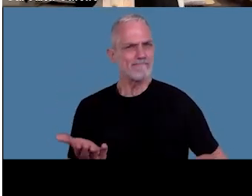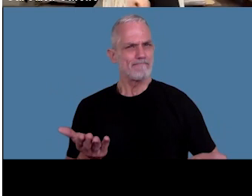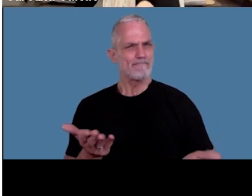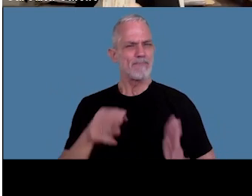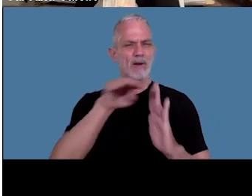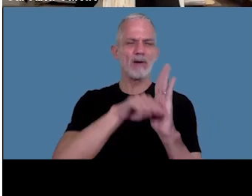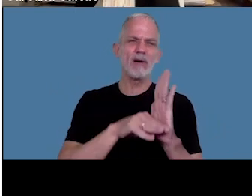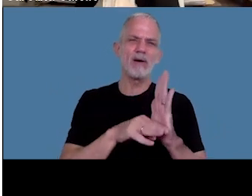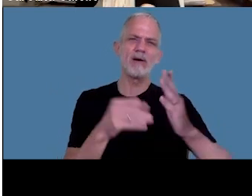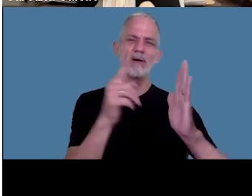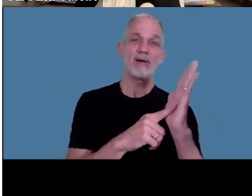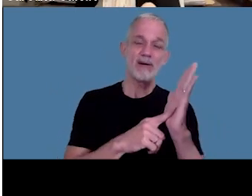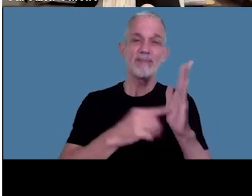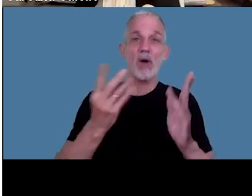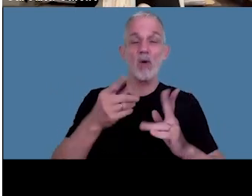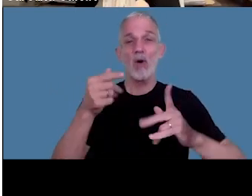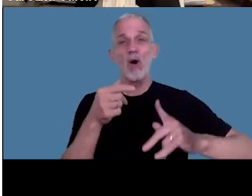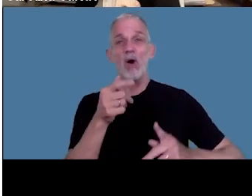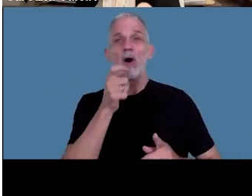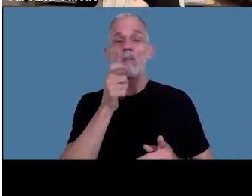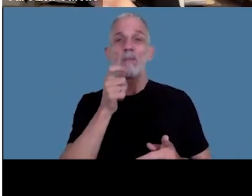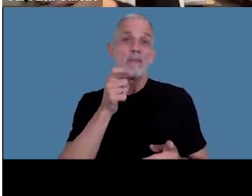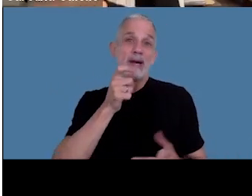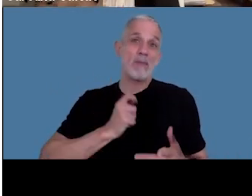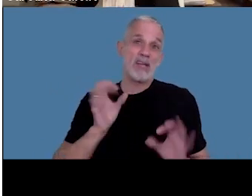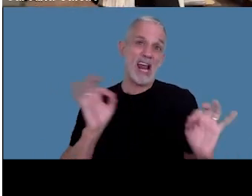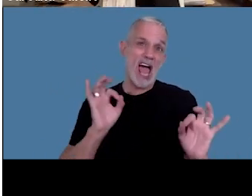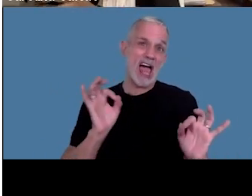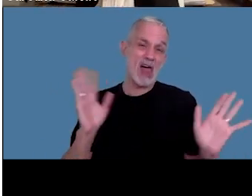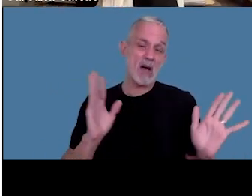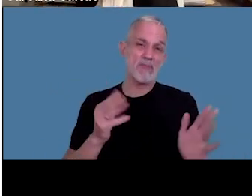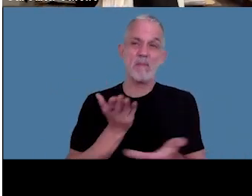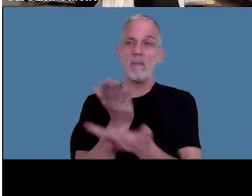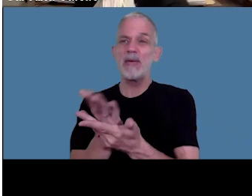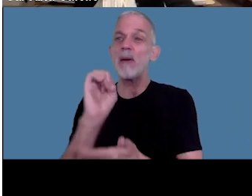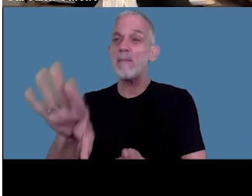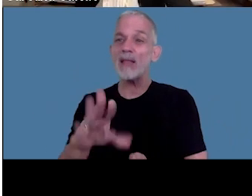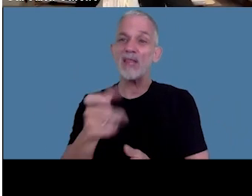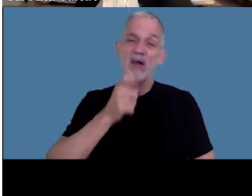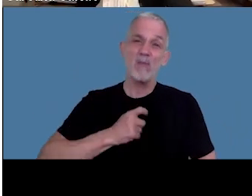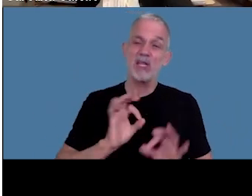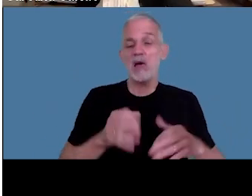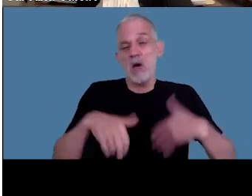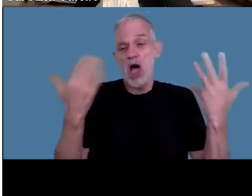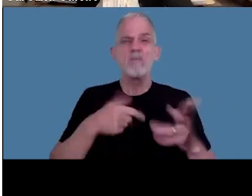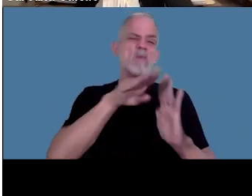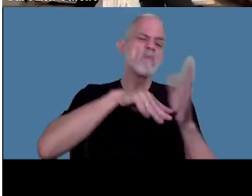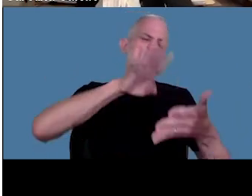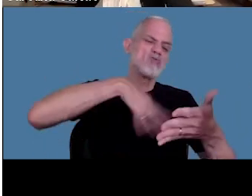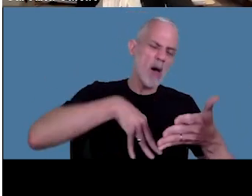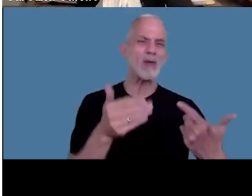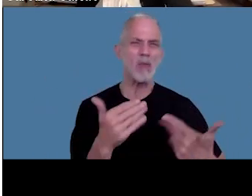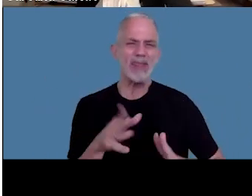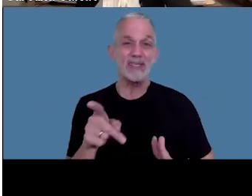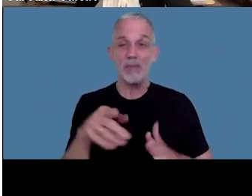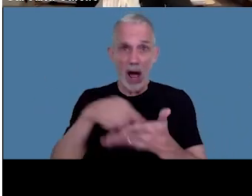previsto para cuando uno no contestó un requerimiento o sea cuando uno no contestó un requerimiento bueno se puede instruir sumario etcétera